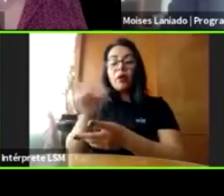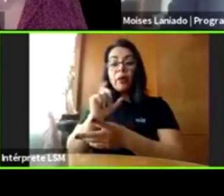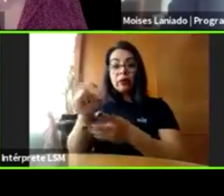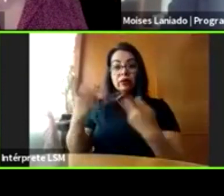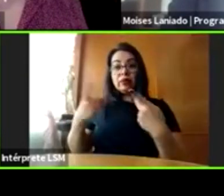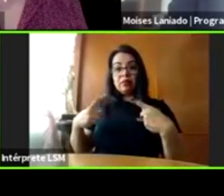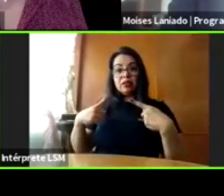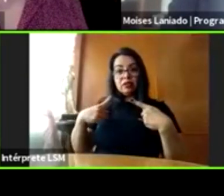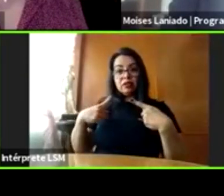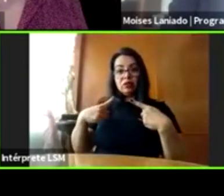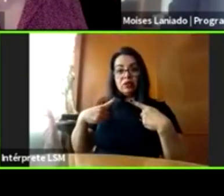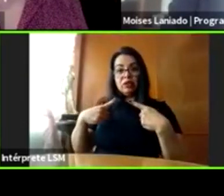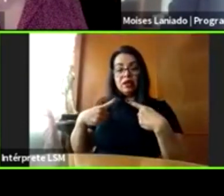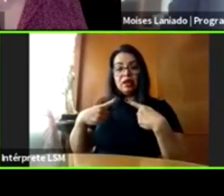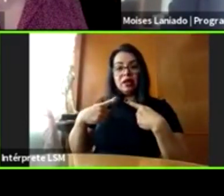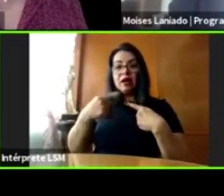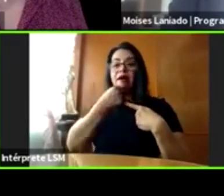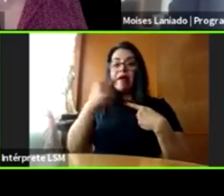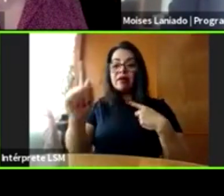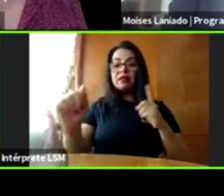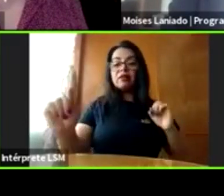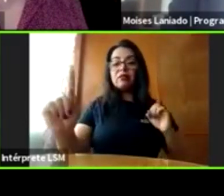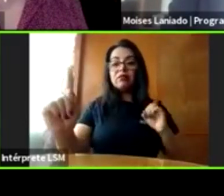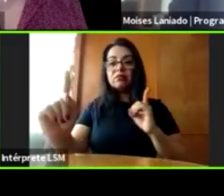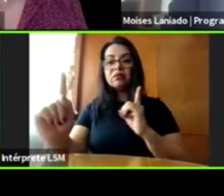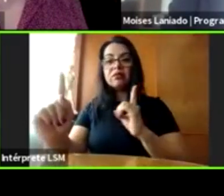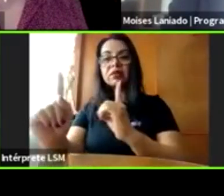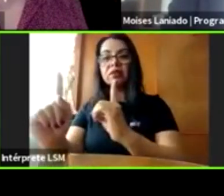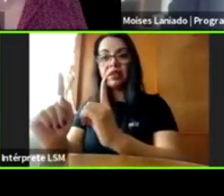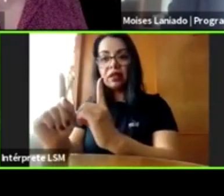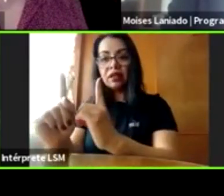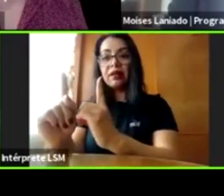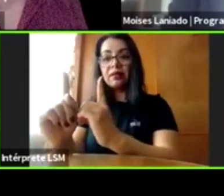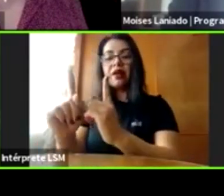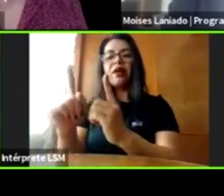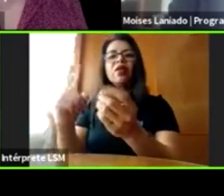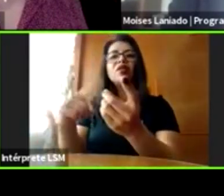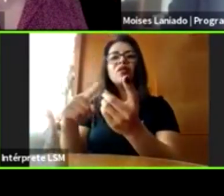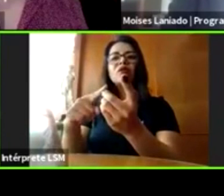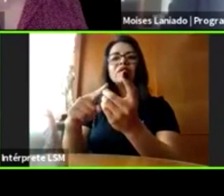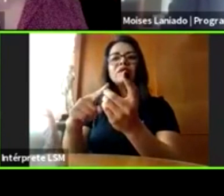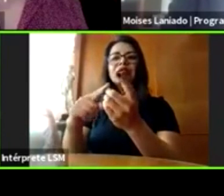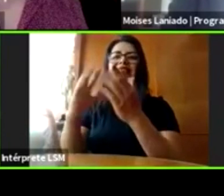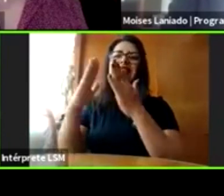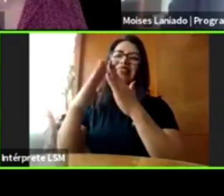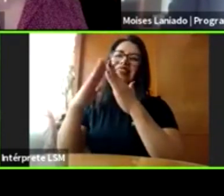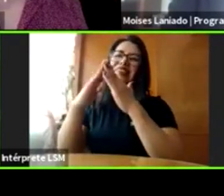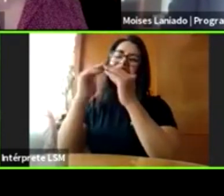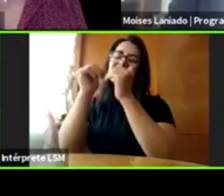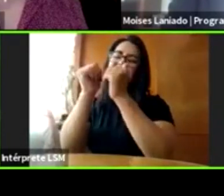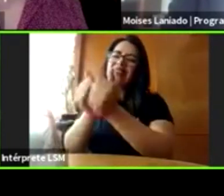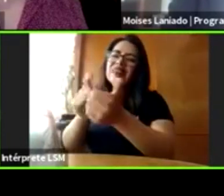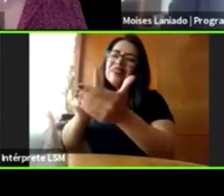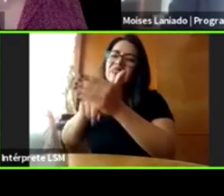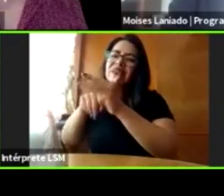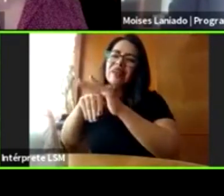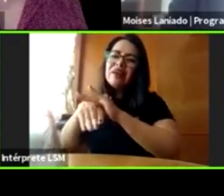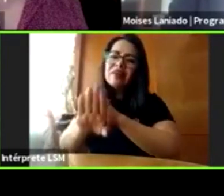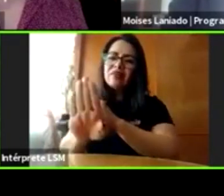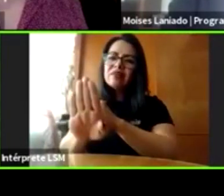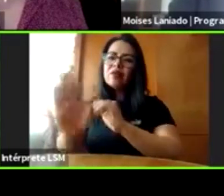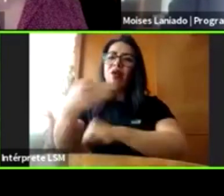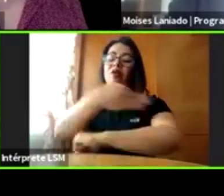niño, más del 60% de los casos ocurre al interior de la familia y eso significa que es del círculo de